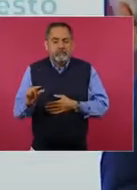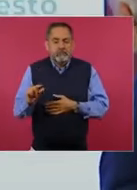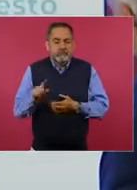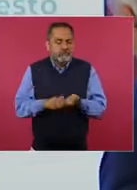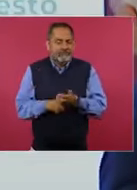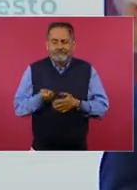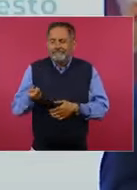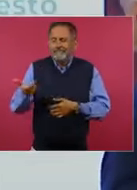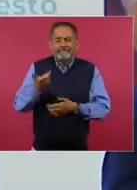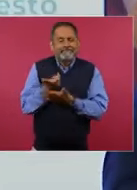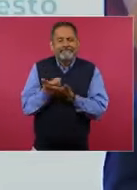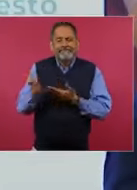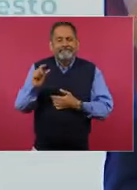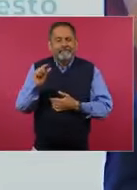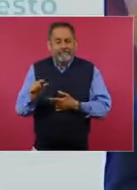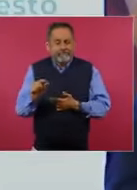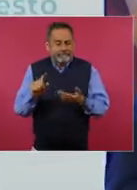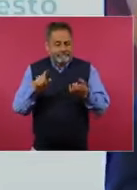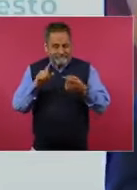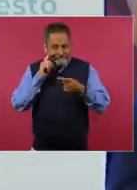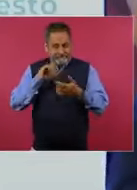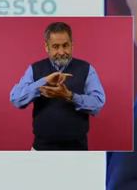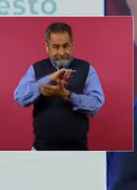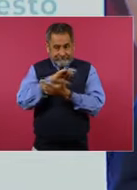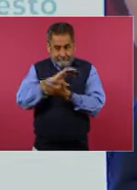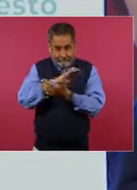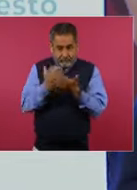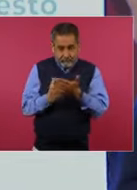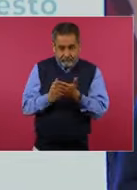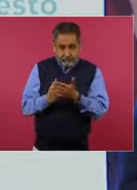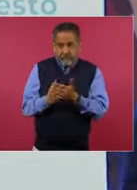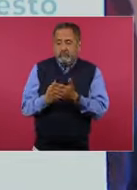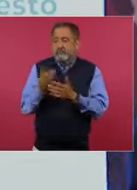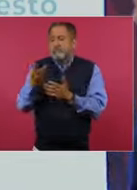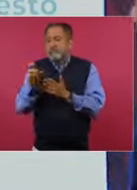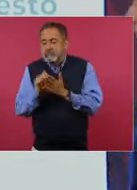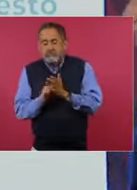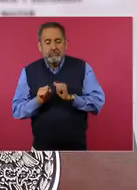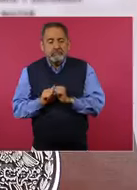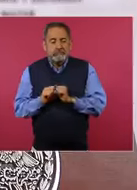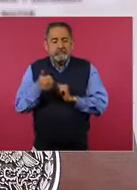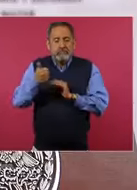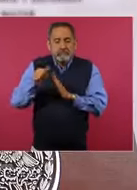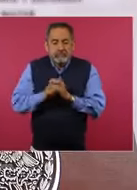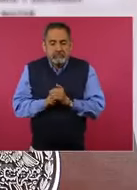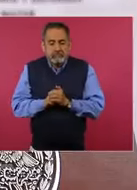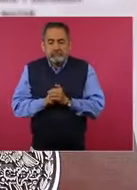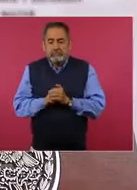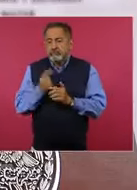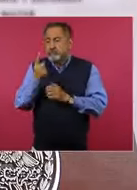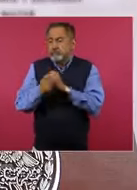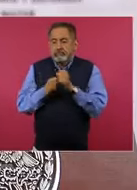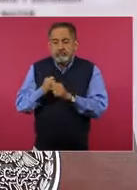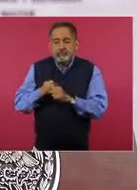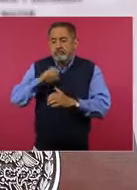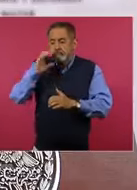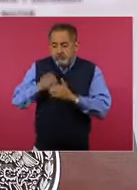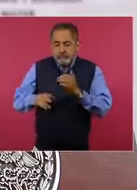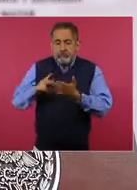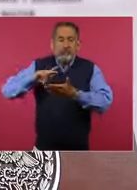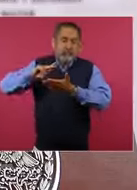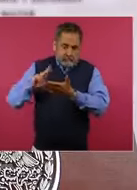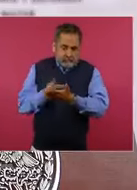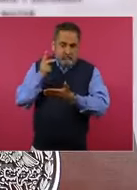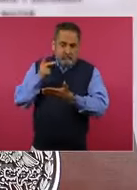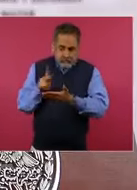contrato precario? Primero, son contratos temporales, a veces de tres meses, a veces de seis meses, a veces de un año. La base, como lo saben,